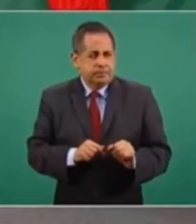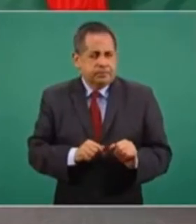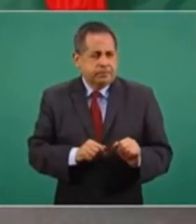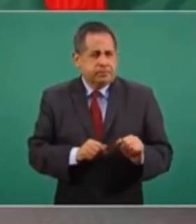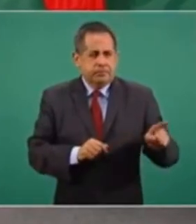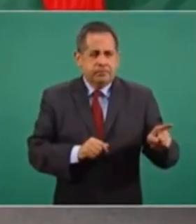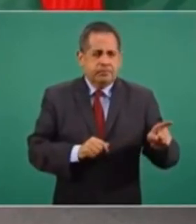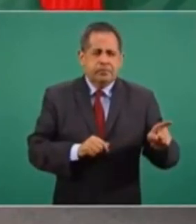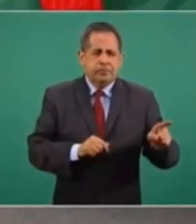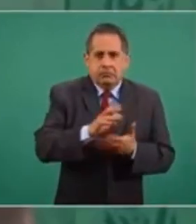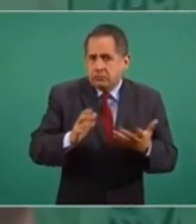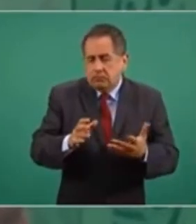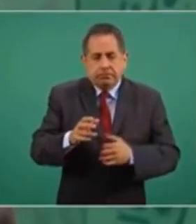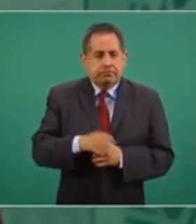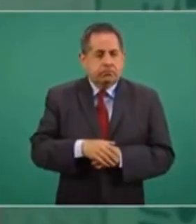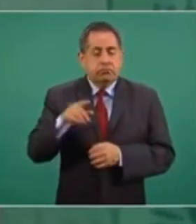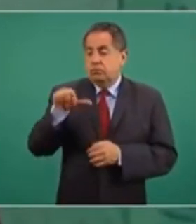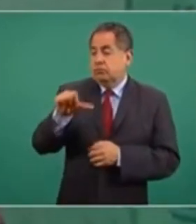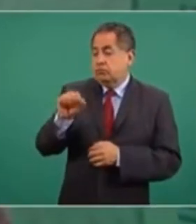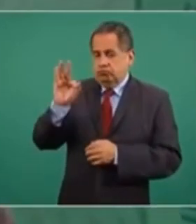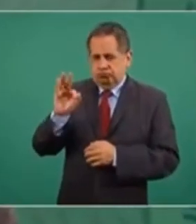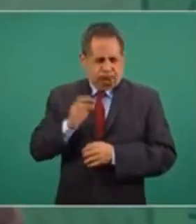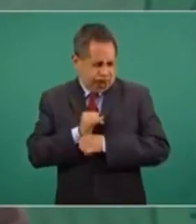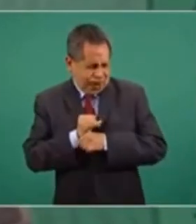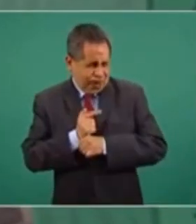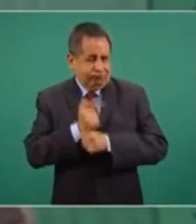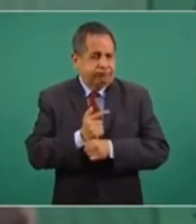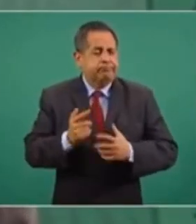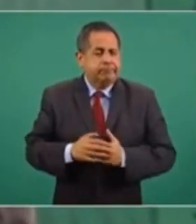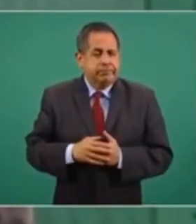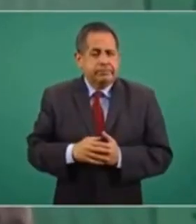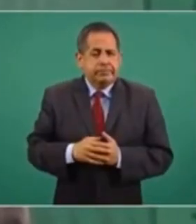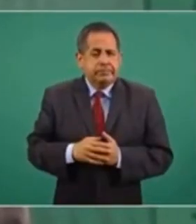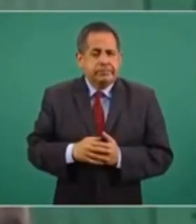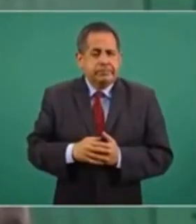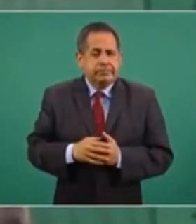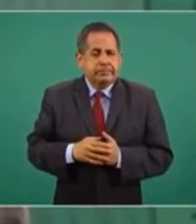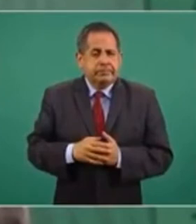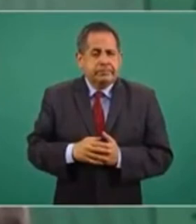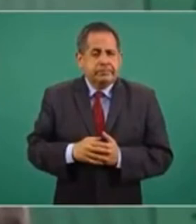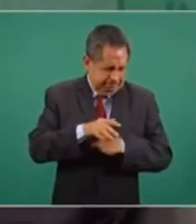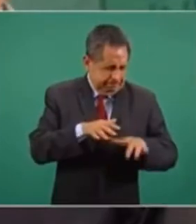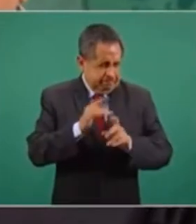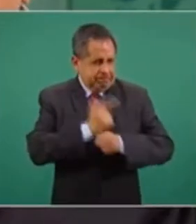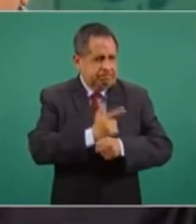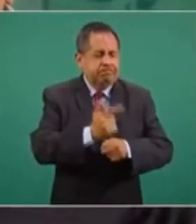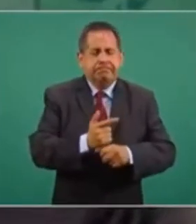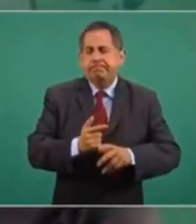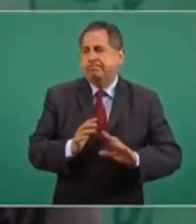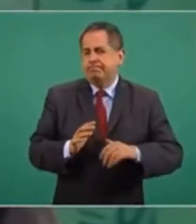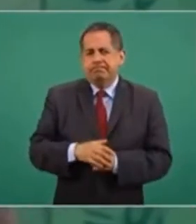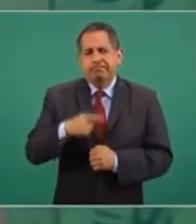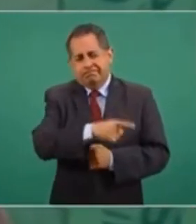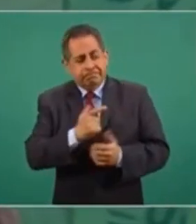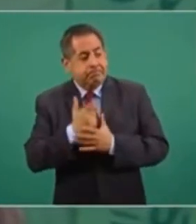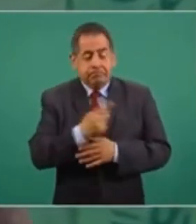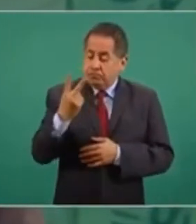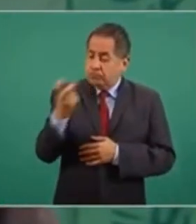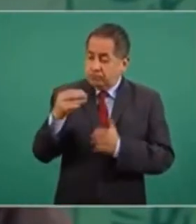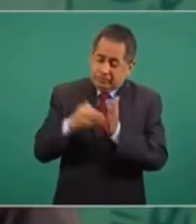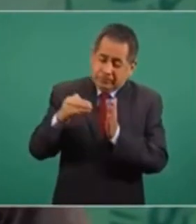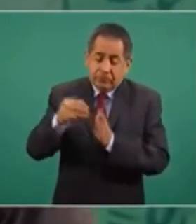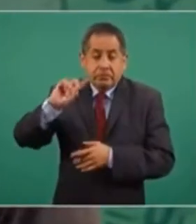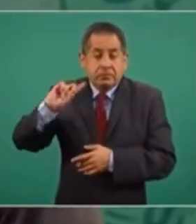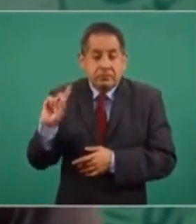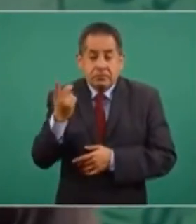acciones en altos hornos de México, la Auditoría Superior de la Federación hizo una investigación y encontró que se habían pagado 200 millones de